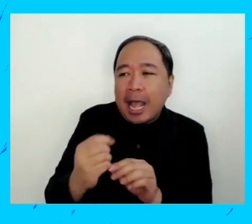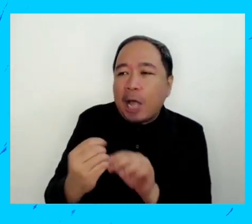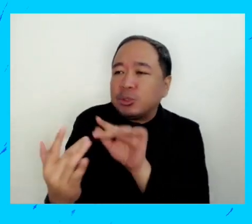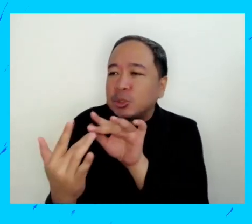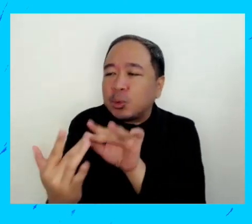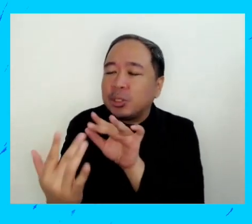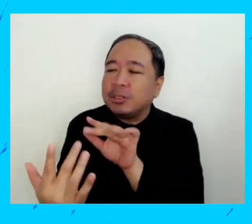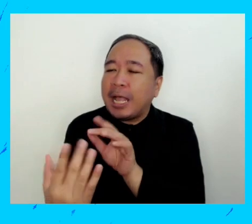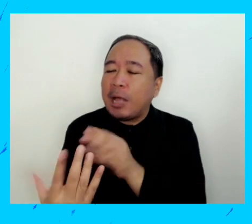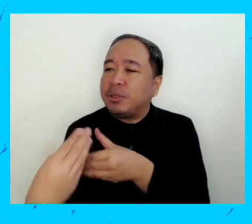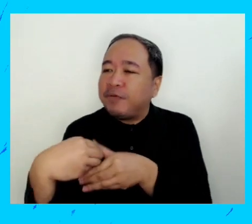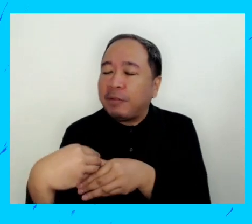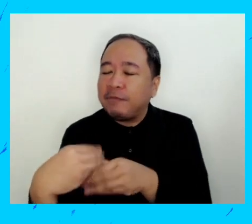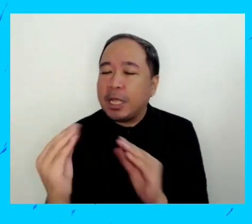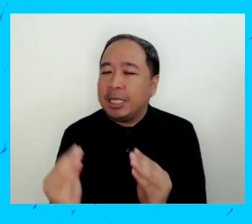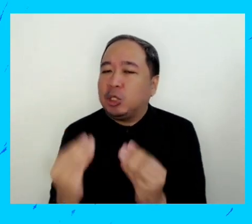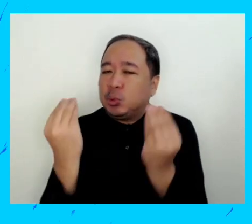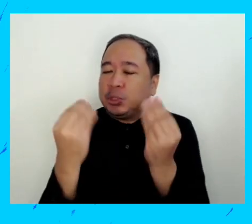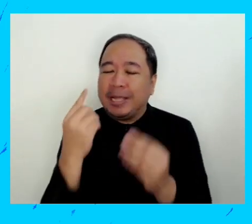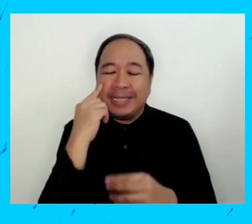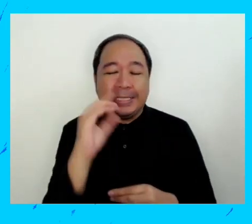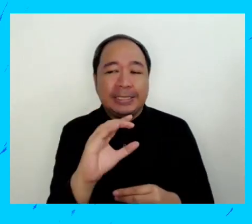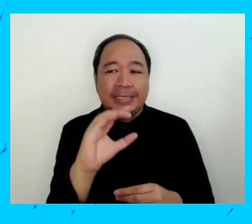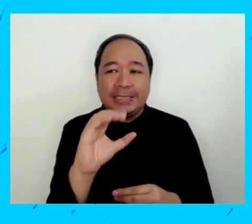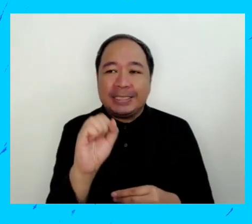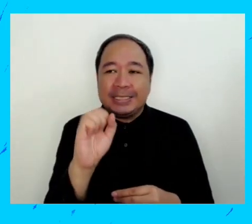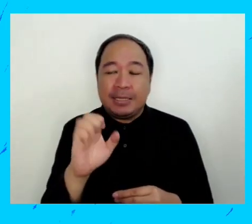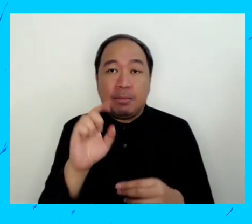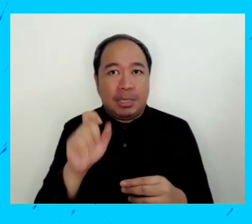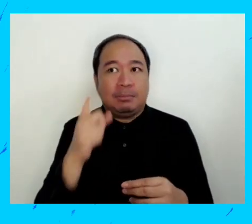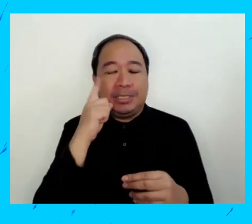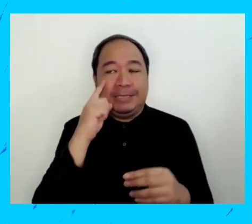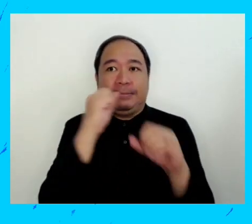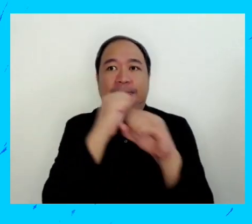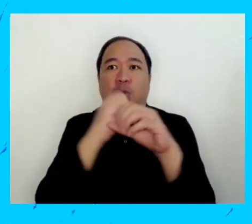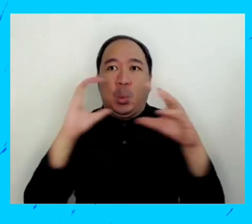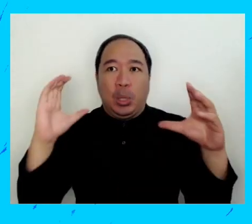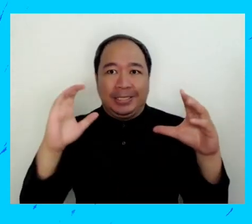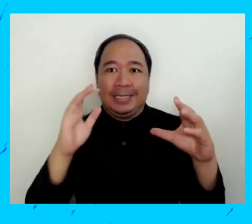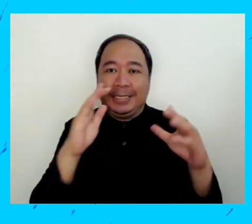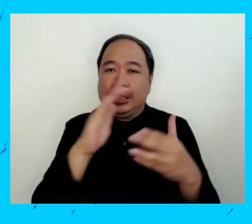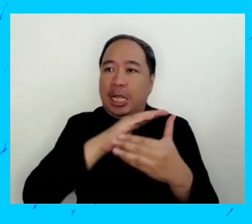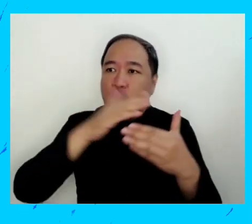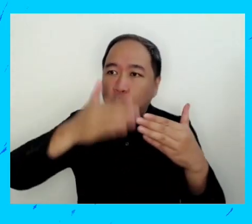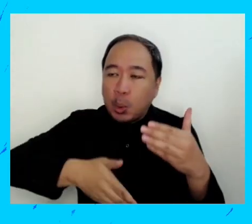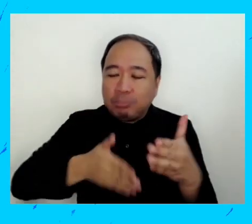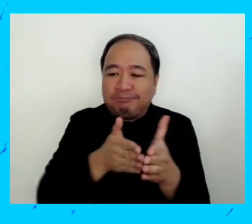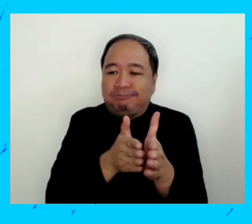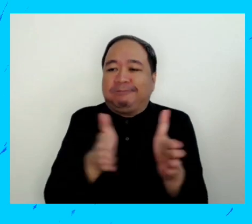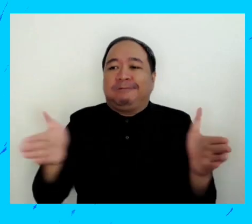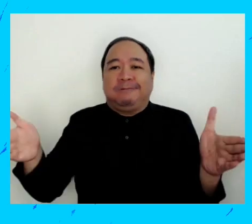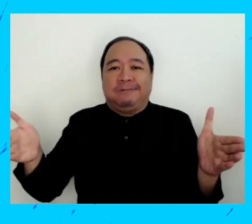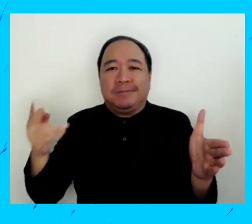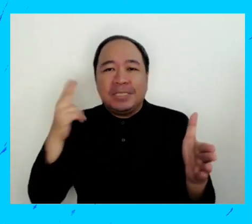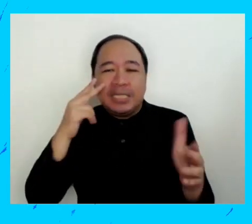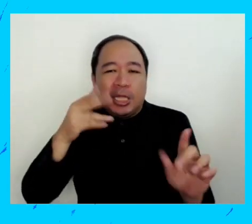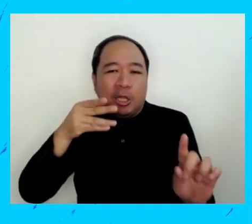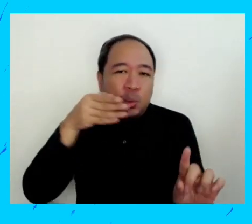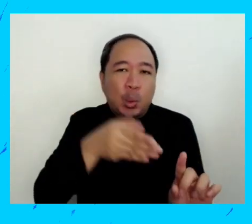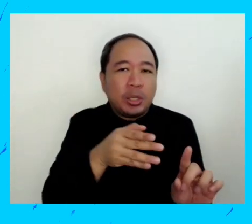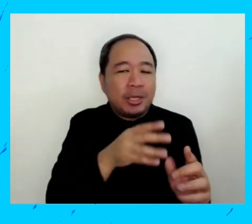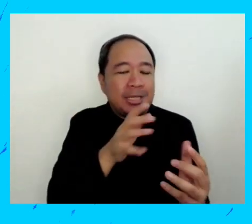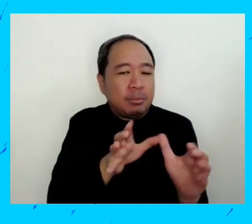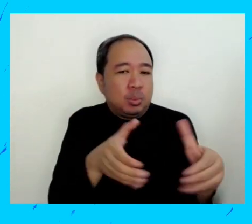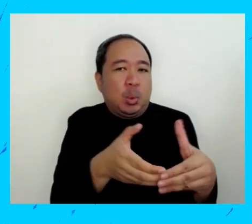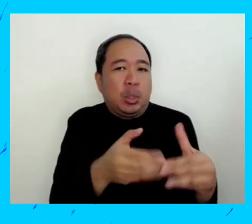específicos con nuestro contexto cuando hablamos sobre la educación sexual. Tiene que ser, y creo que tiene que ser